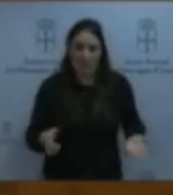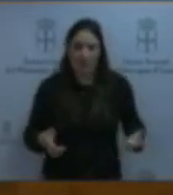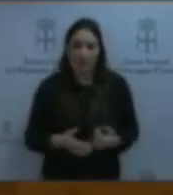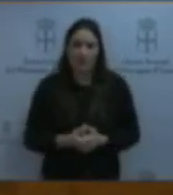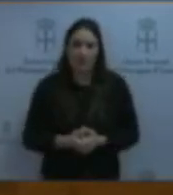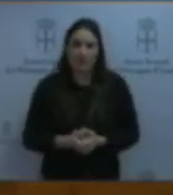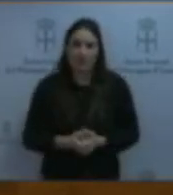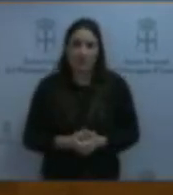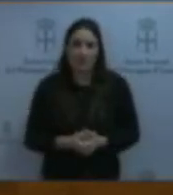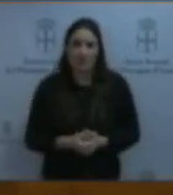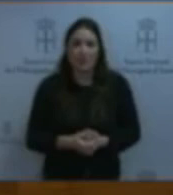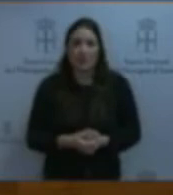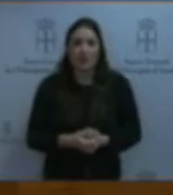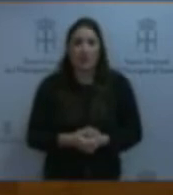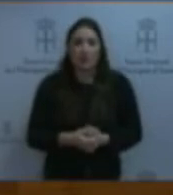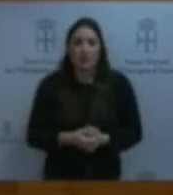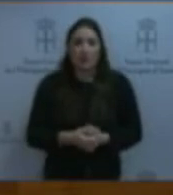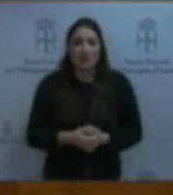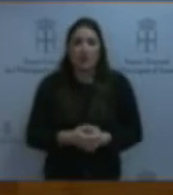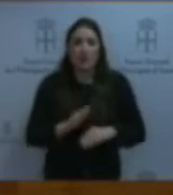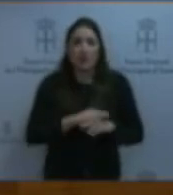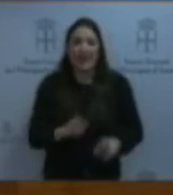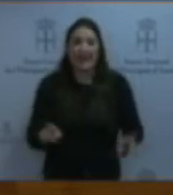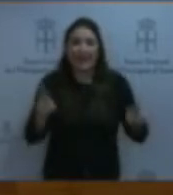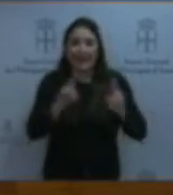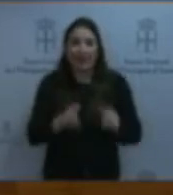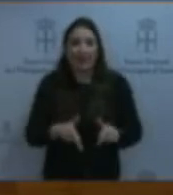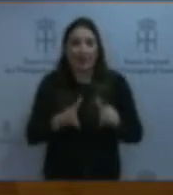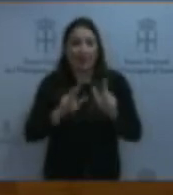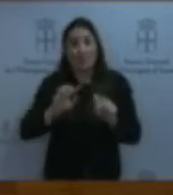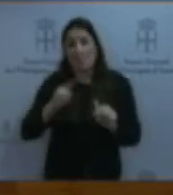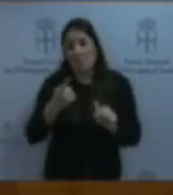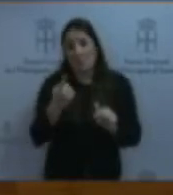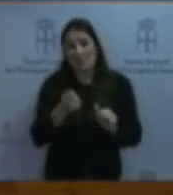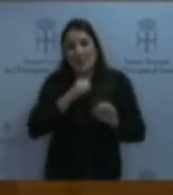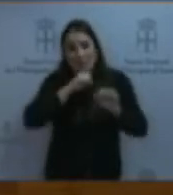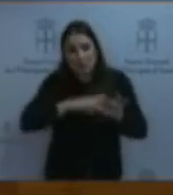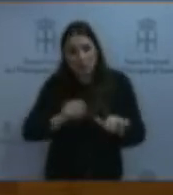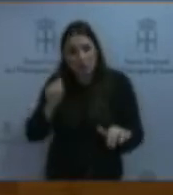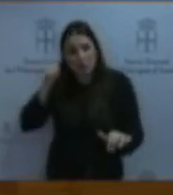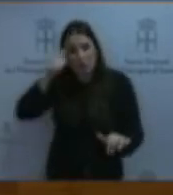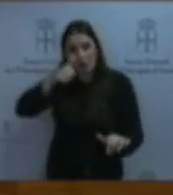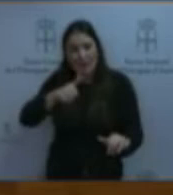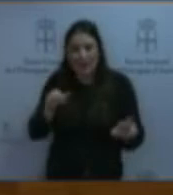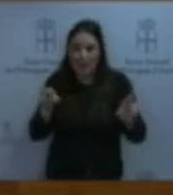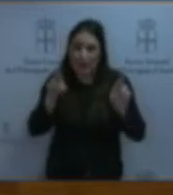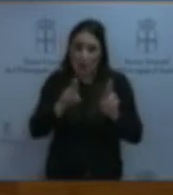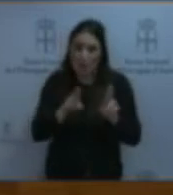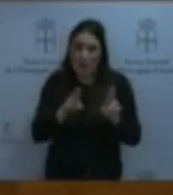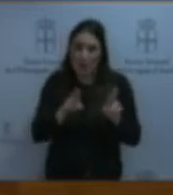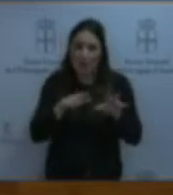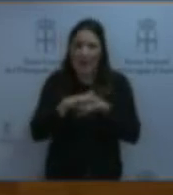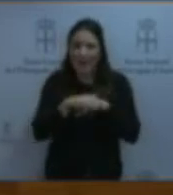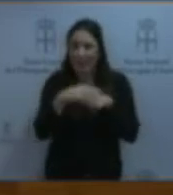Porque miren, la mejor medida de regeneración democrática es empezar por reparar la historia Las redes clienterales se